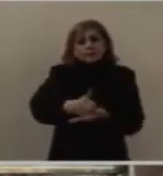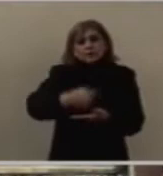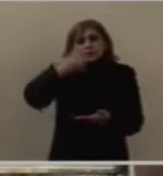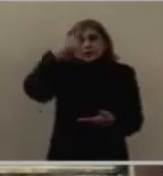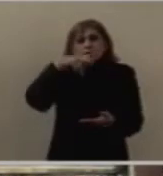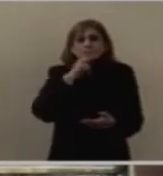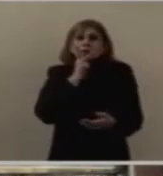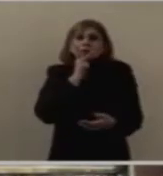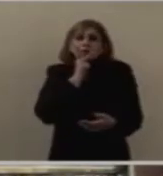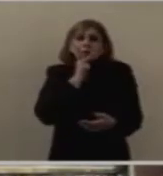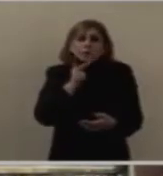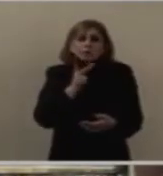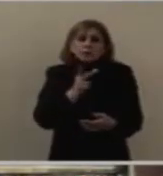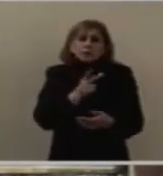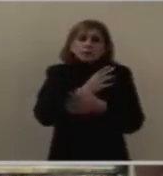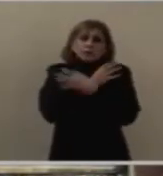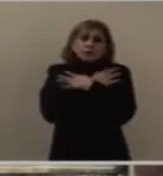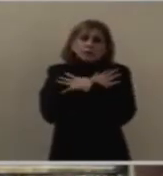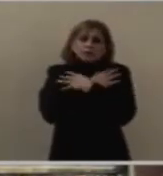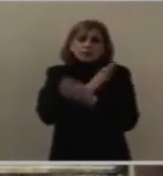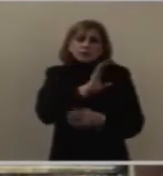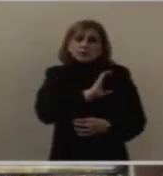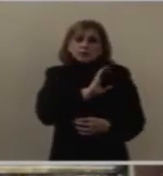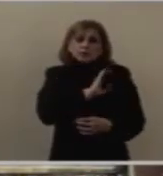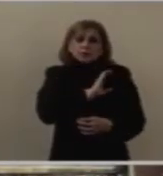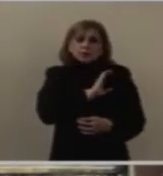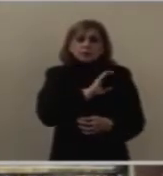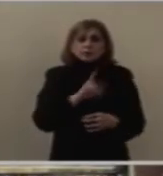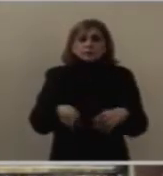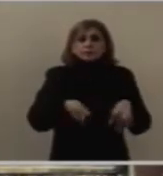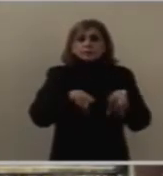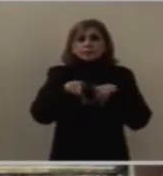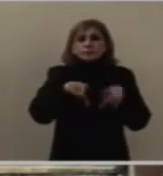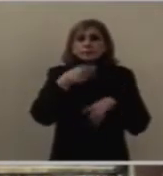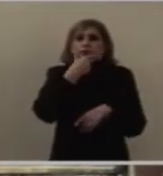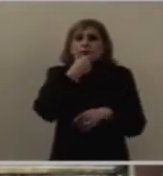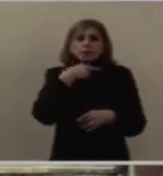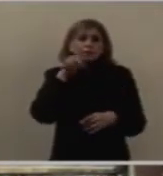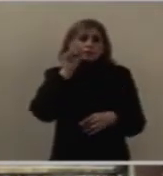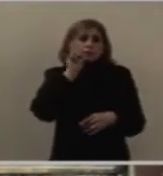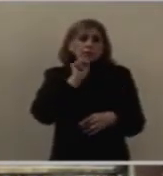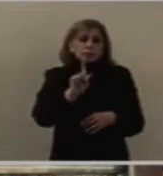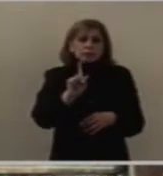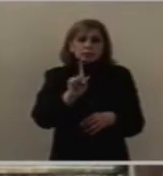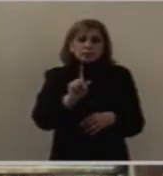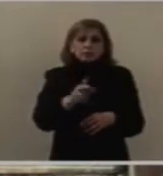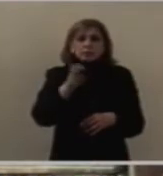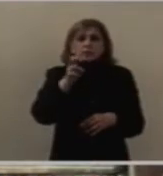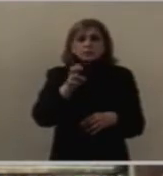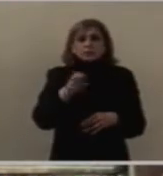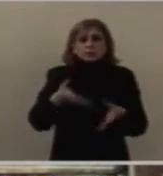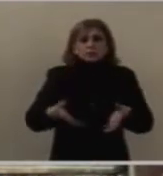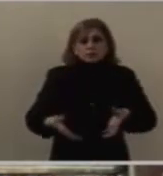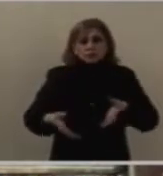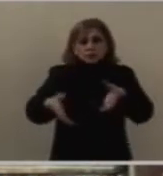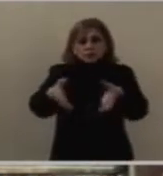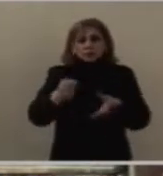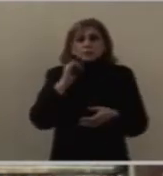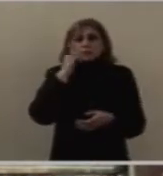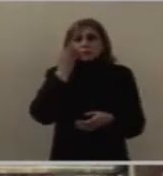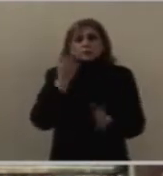de afecto. Hermanas y hermanos, ese es el camino de Cristo.